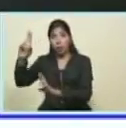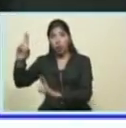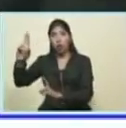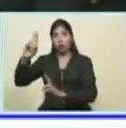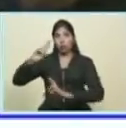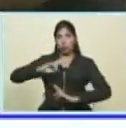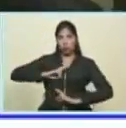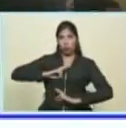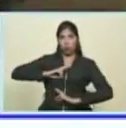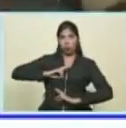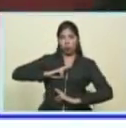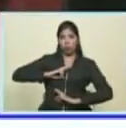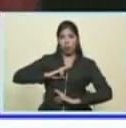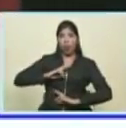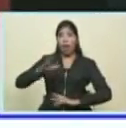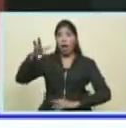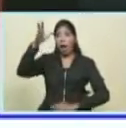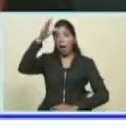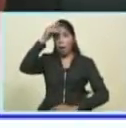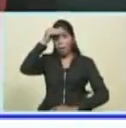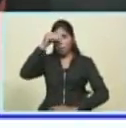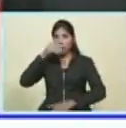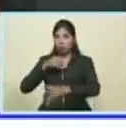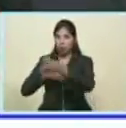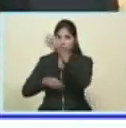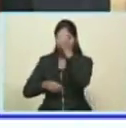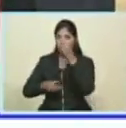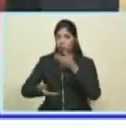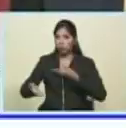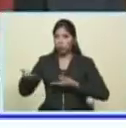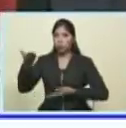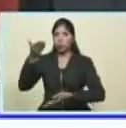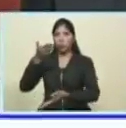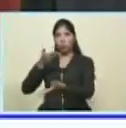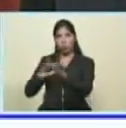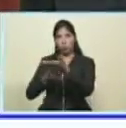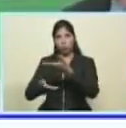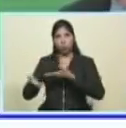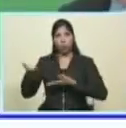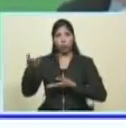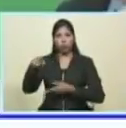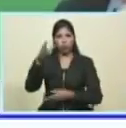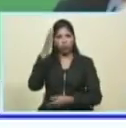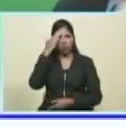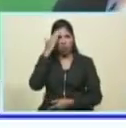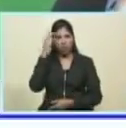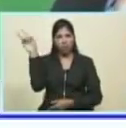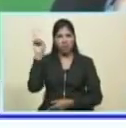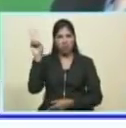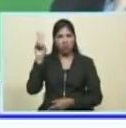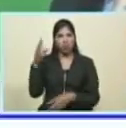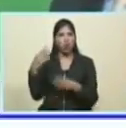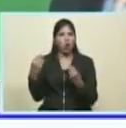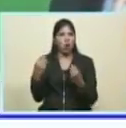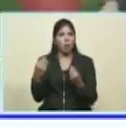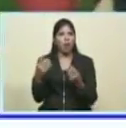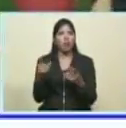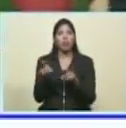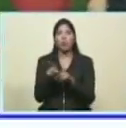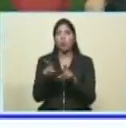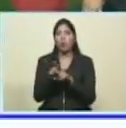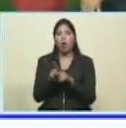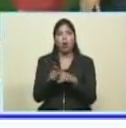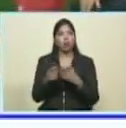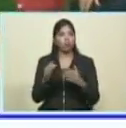y aprendemos unos del otro. Venezuela debe saber que las relaciones internacionales hay que dirigirlas con dignidad,